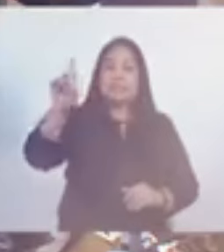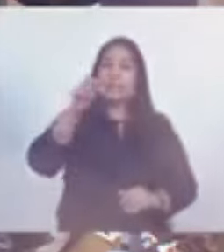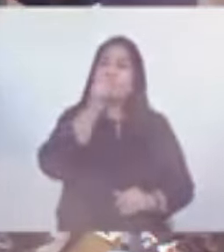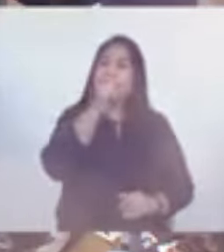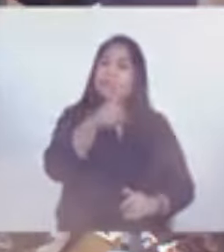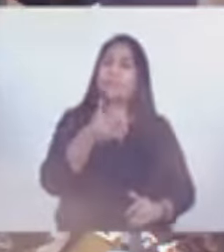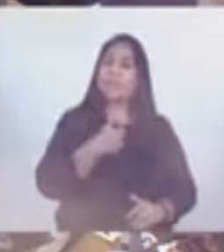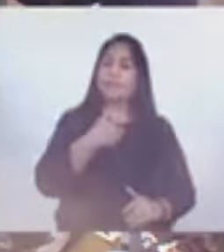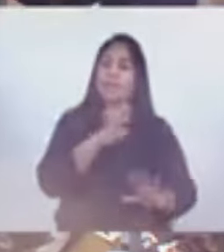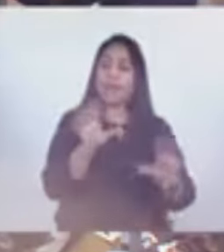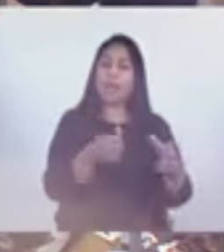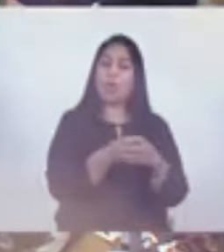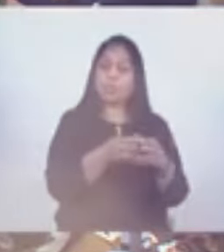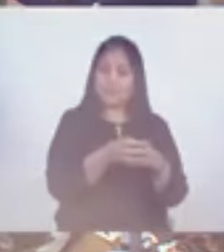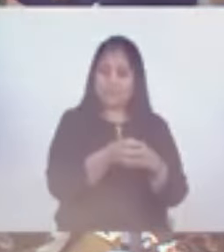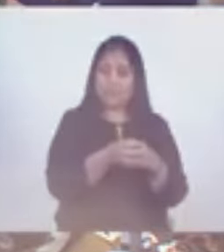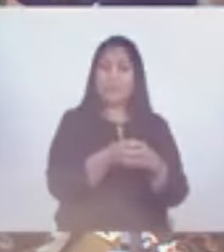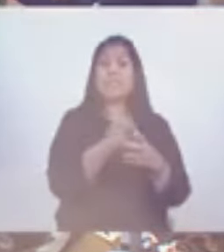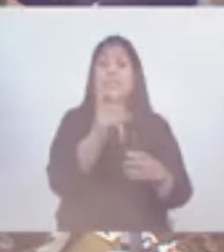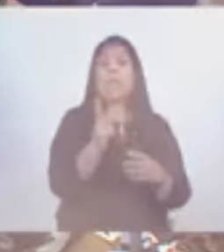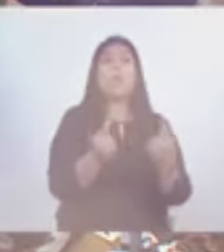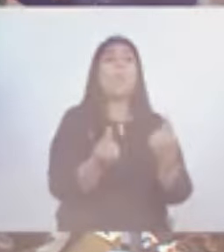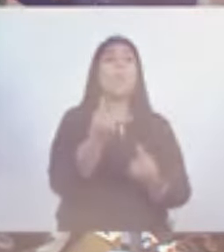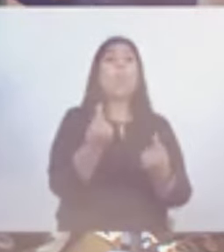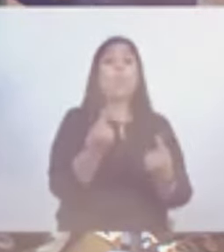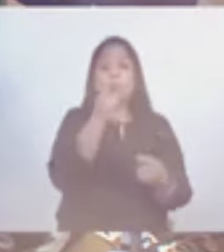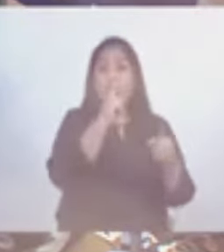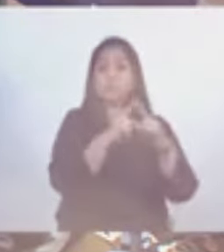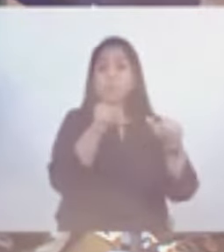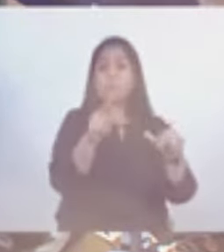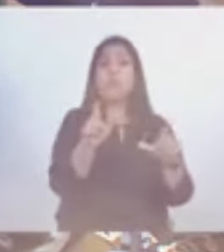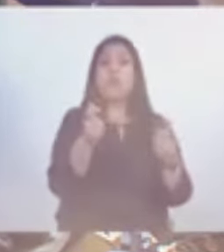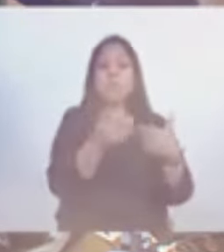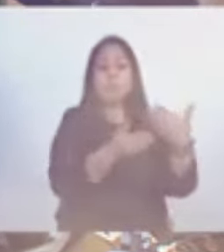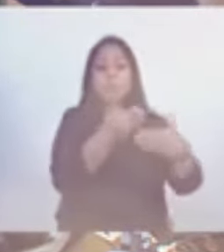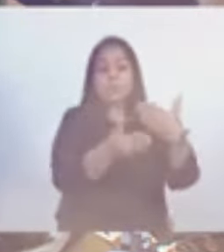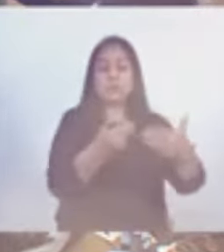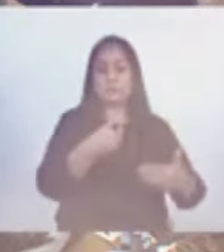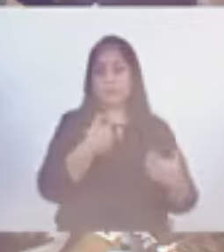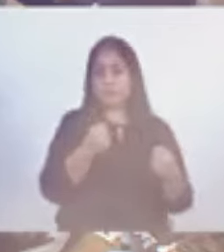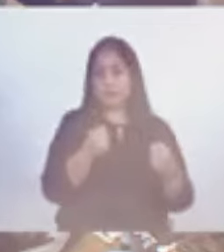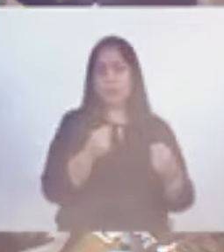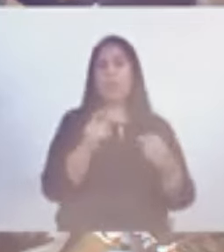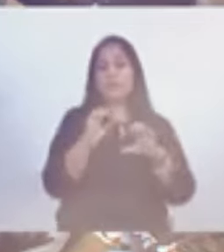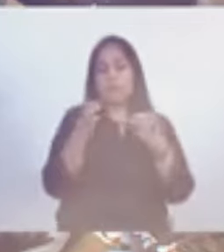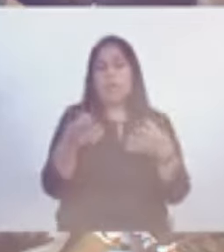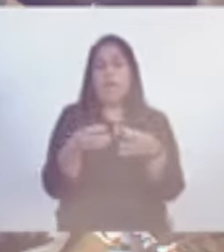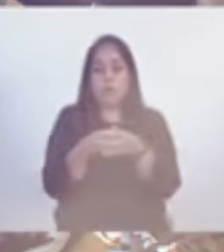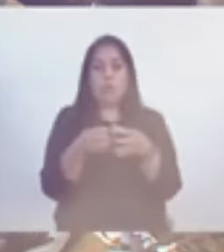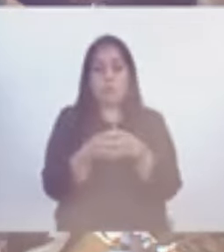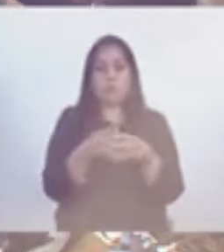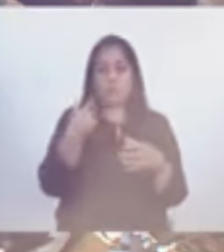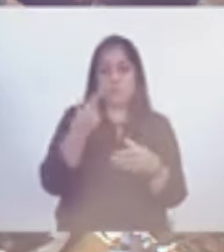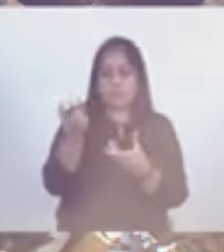puestas por la comisión, y cuál es el tratamiento que están siguiendo. Por supuesto, la comisión lo que hace es